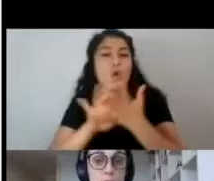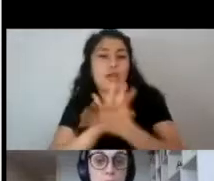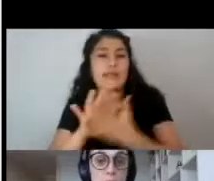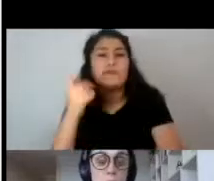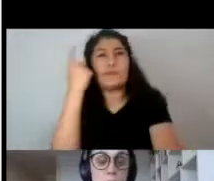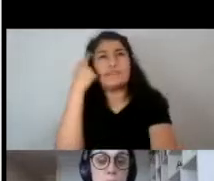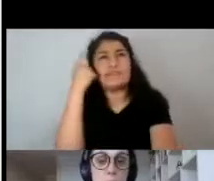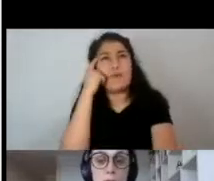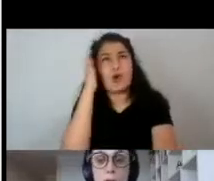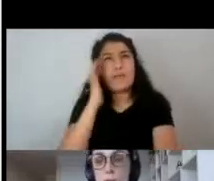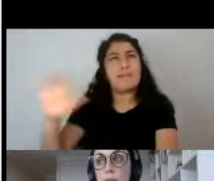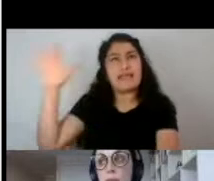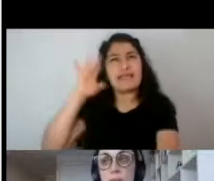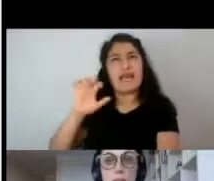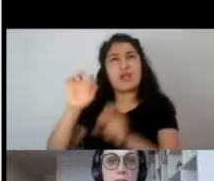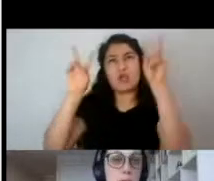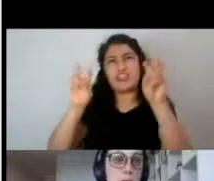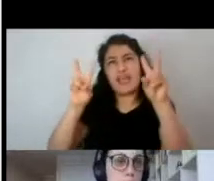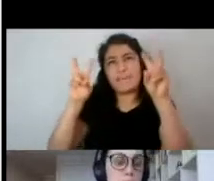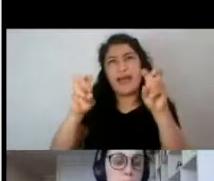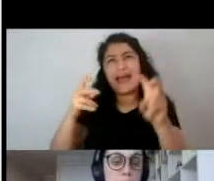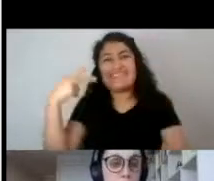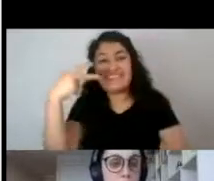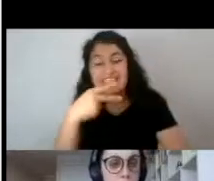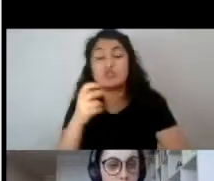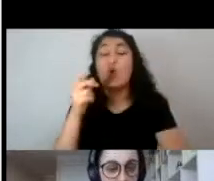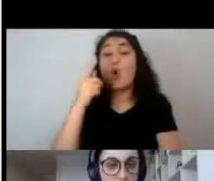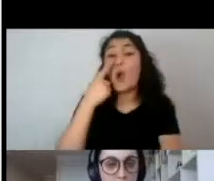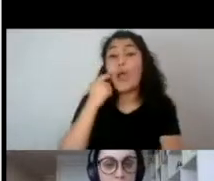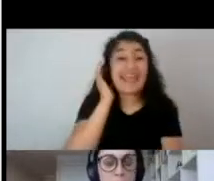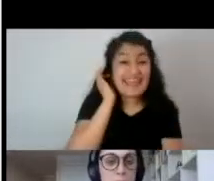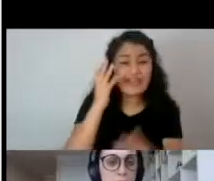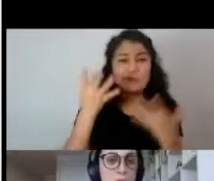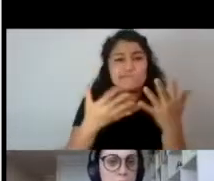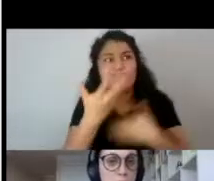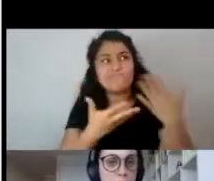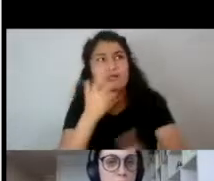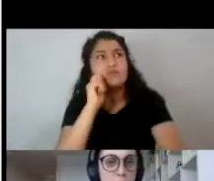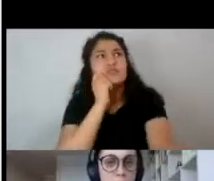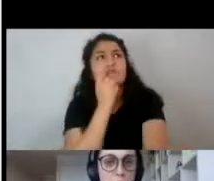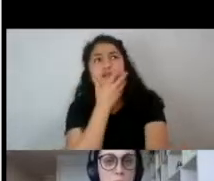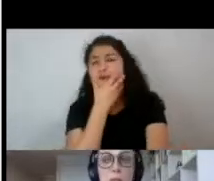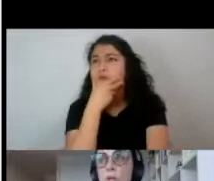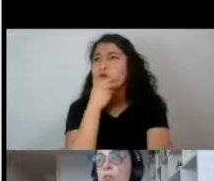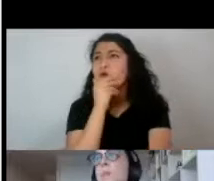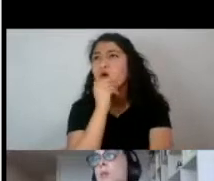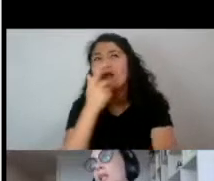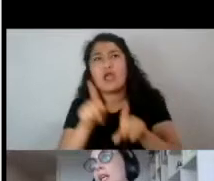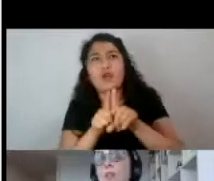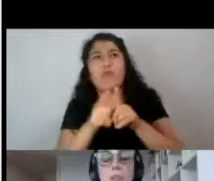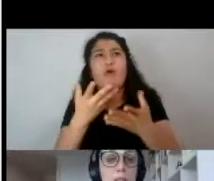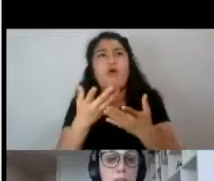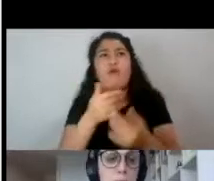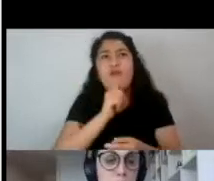género, bueno, decimos efectivamente este imaginario está inquilosado en la sociedad, ¿no? Es como una suerte de conocimiento